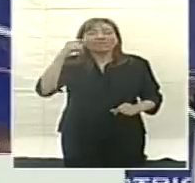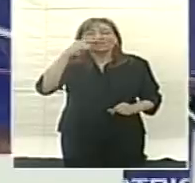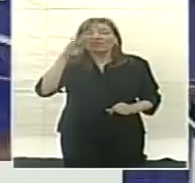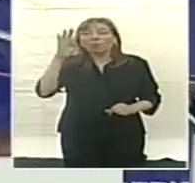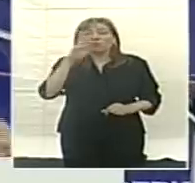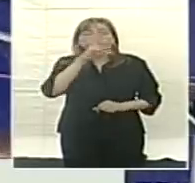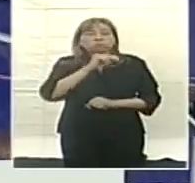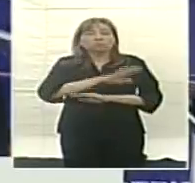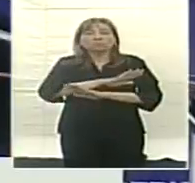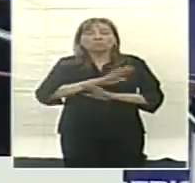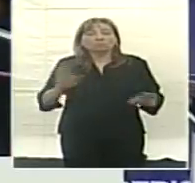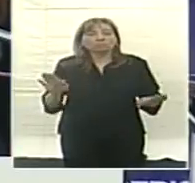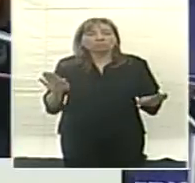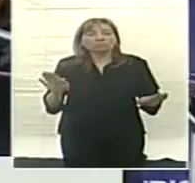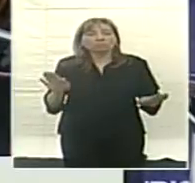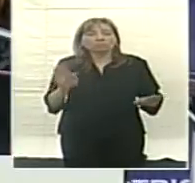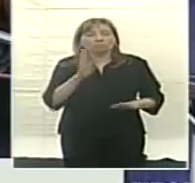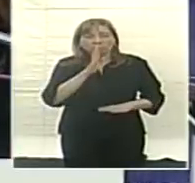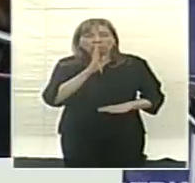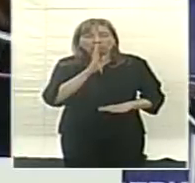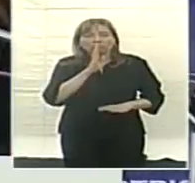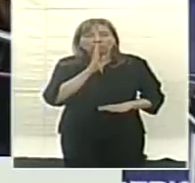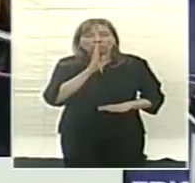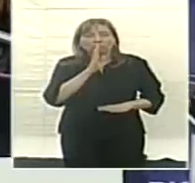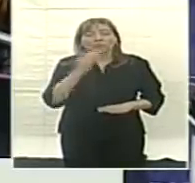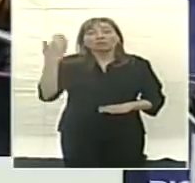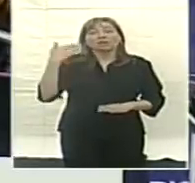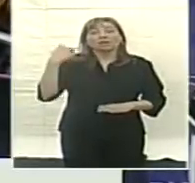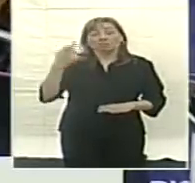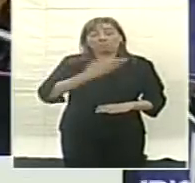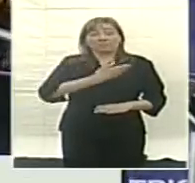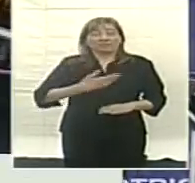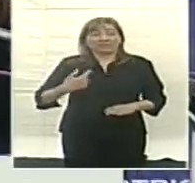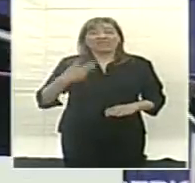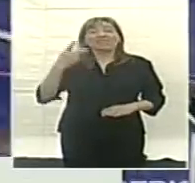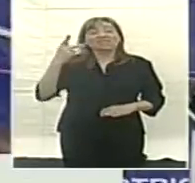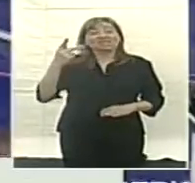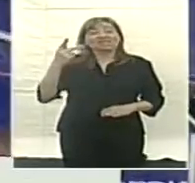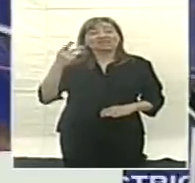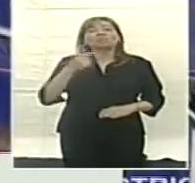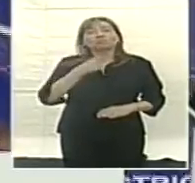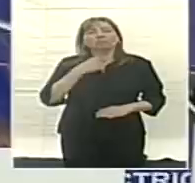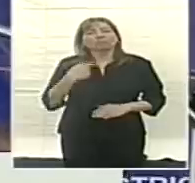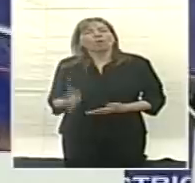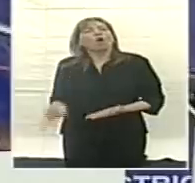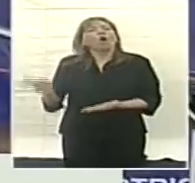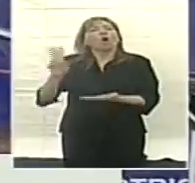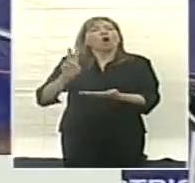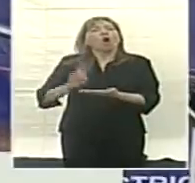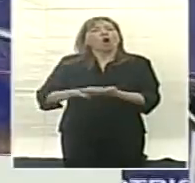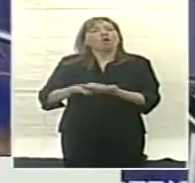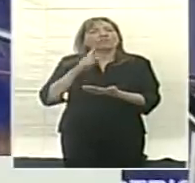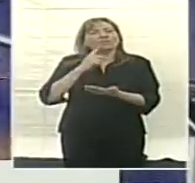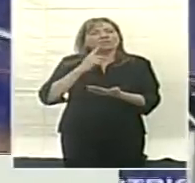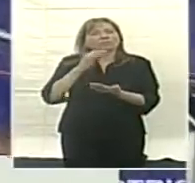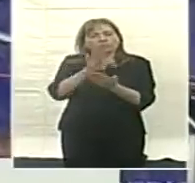cuando él decidió poner en marcha nuevamente el plan nuclear